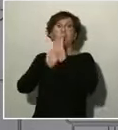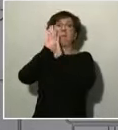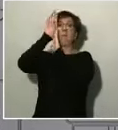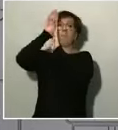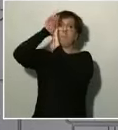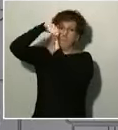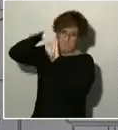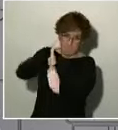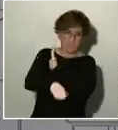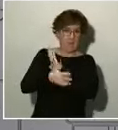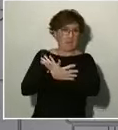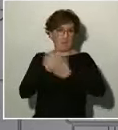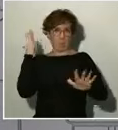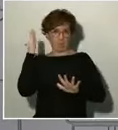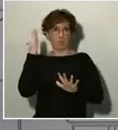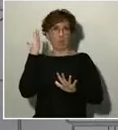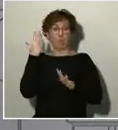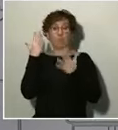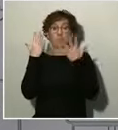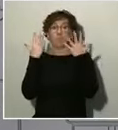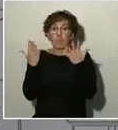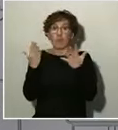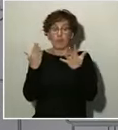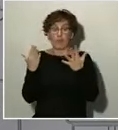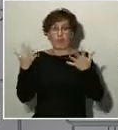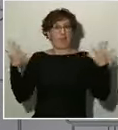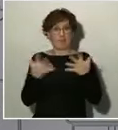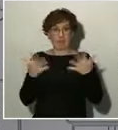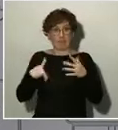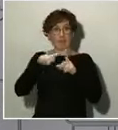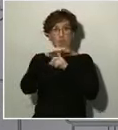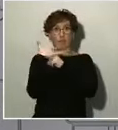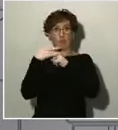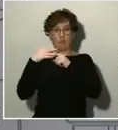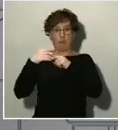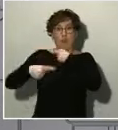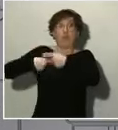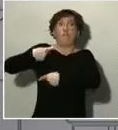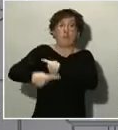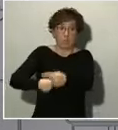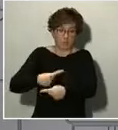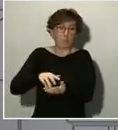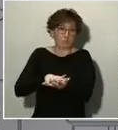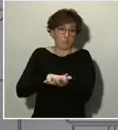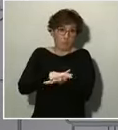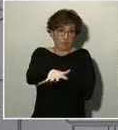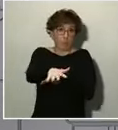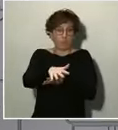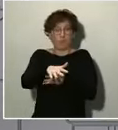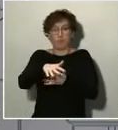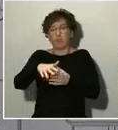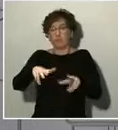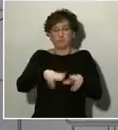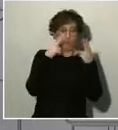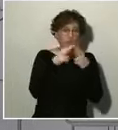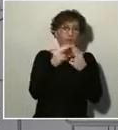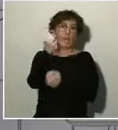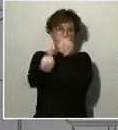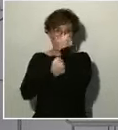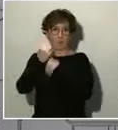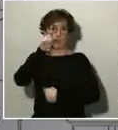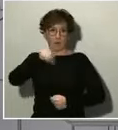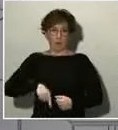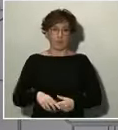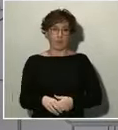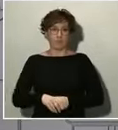evidentemente los efectos de la emergencia se dejan sentir también en el ámbito social y en el ámbito económico. La alarma y